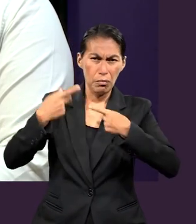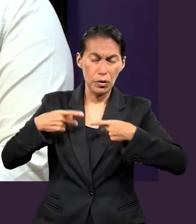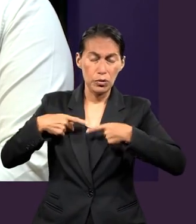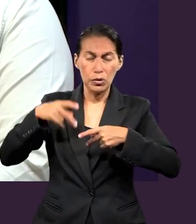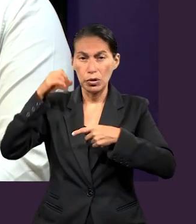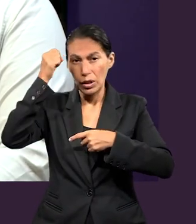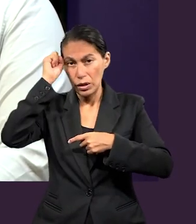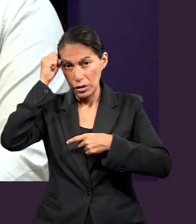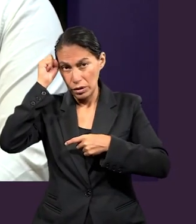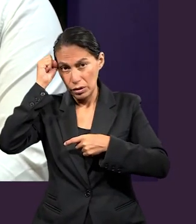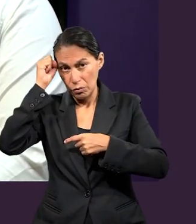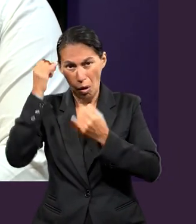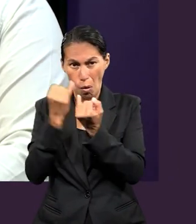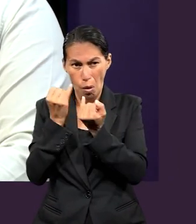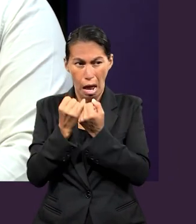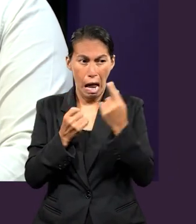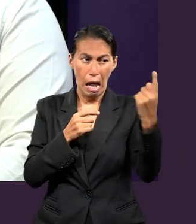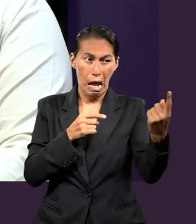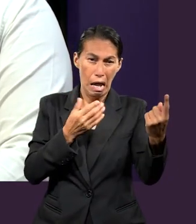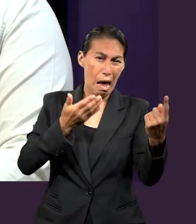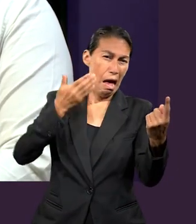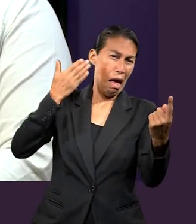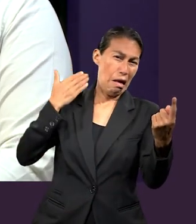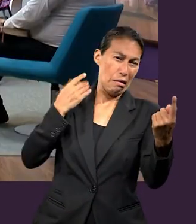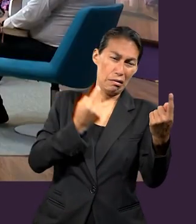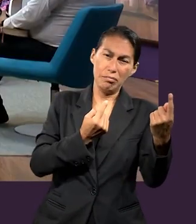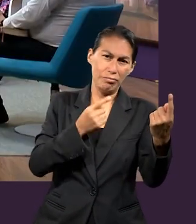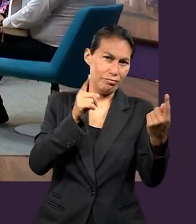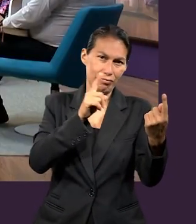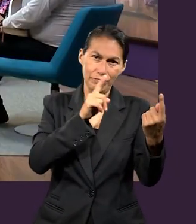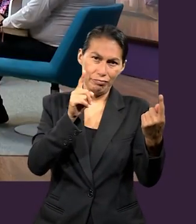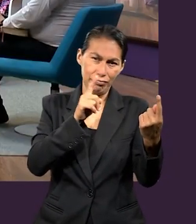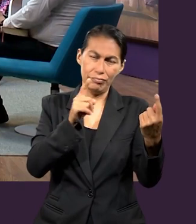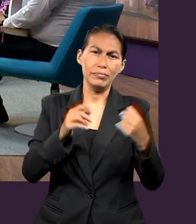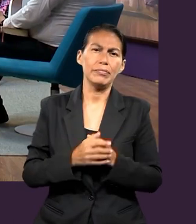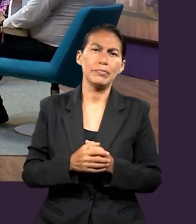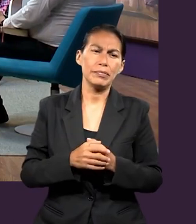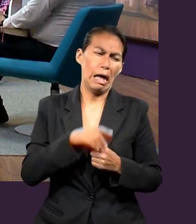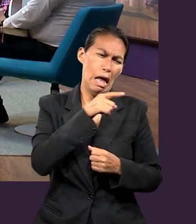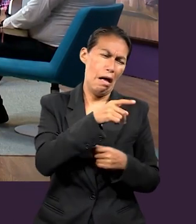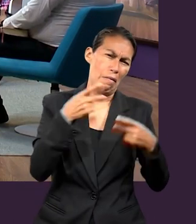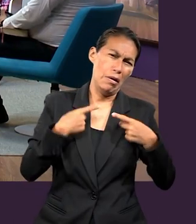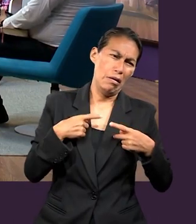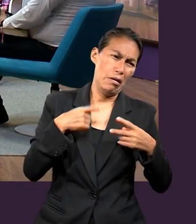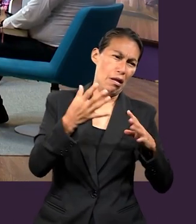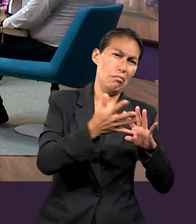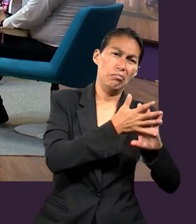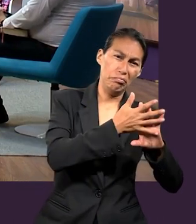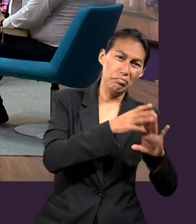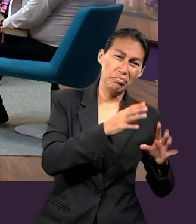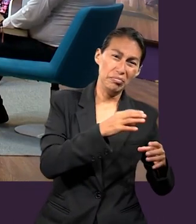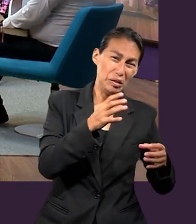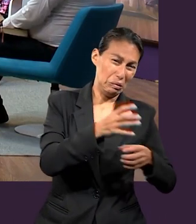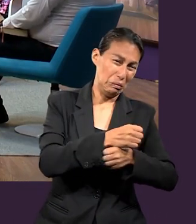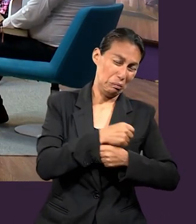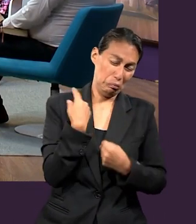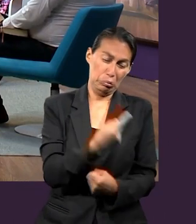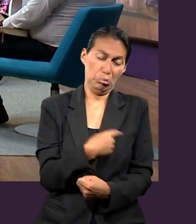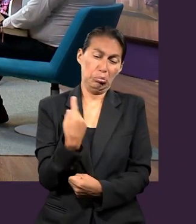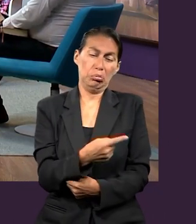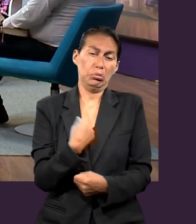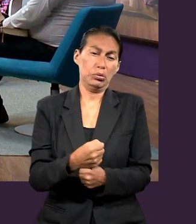un siervo o un prisionero no es como lo que conocemos actualmente, que estaba amarrado o que incluso